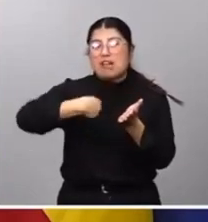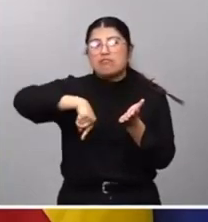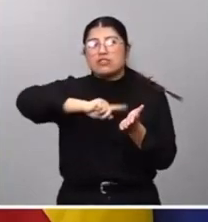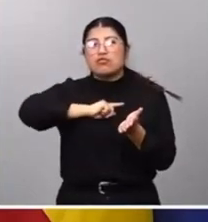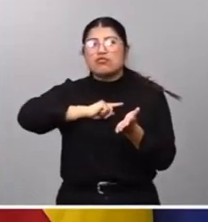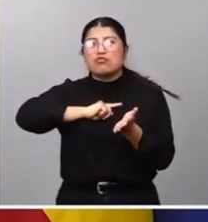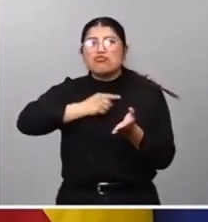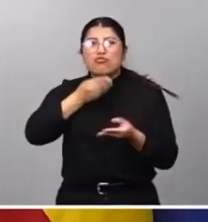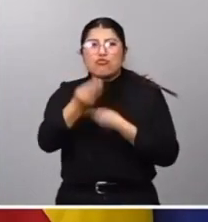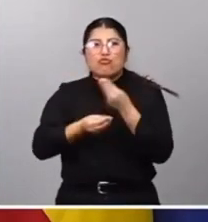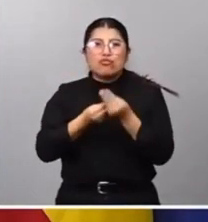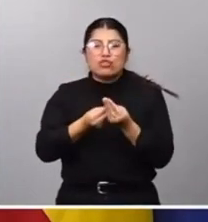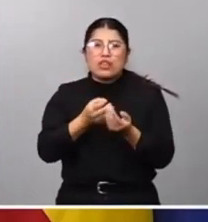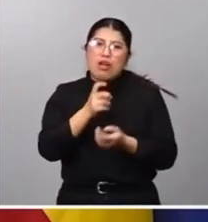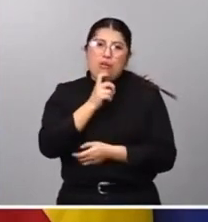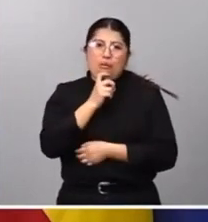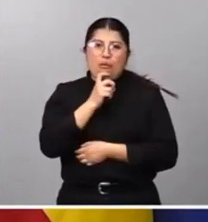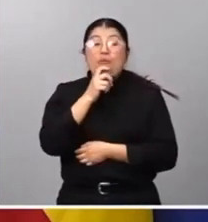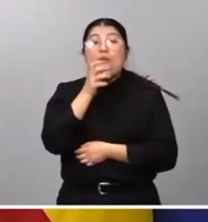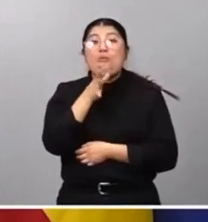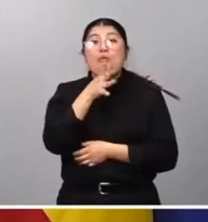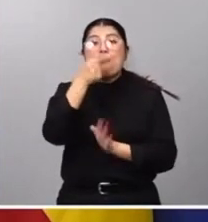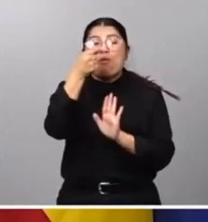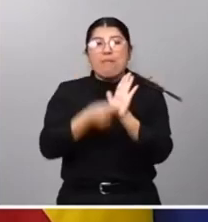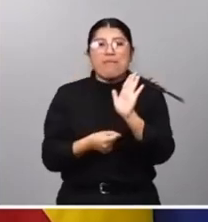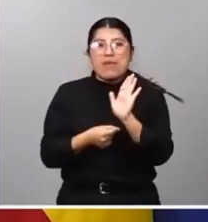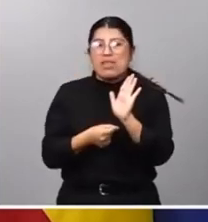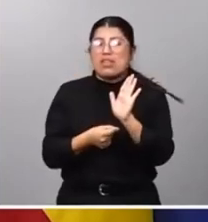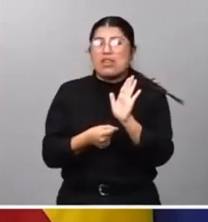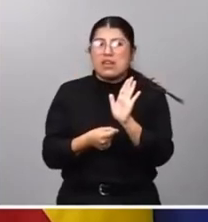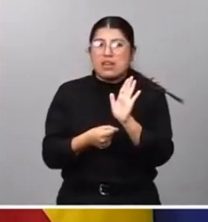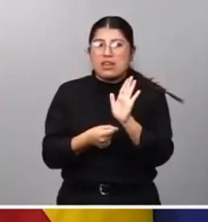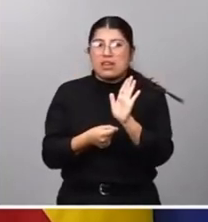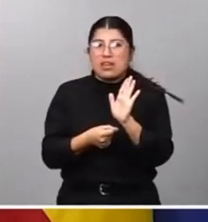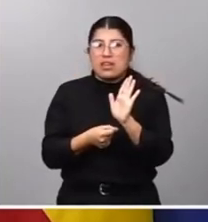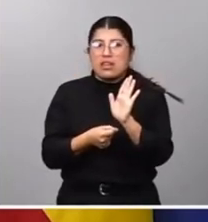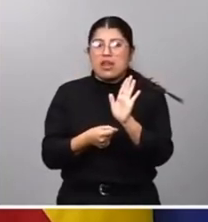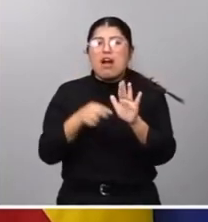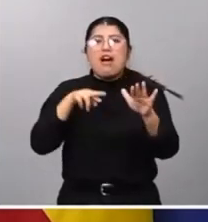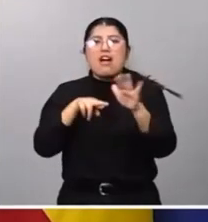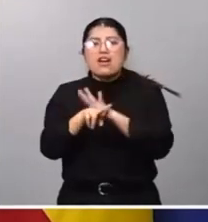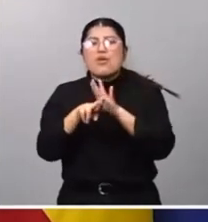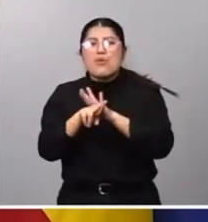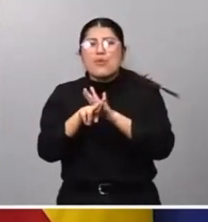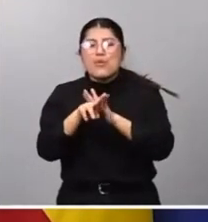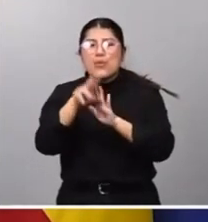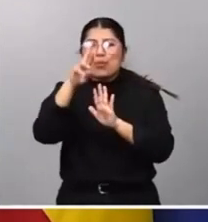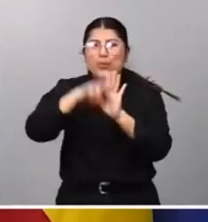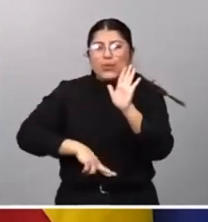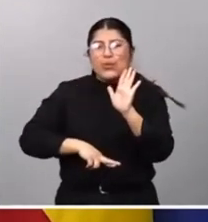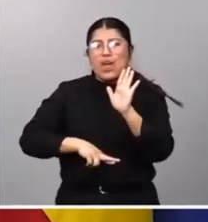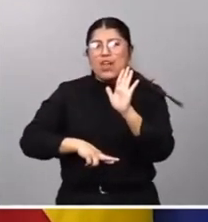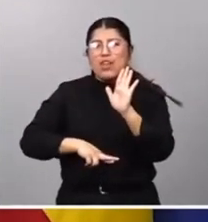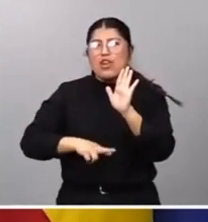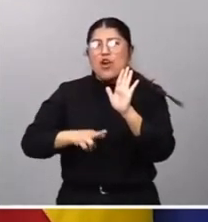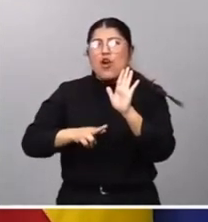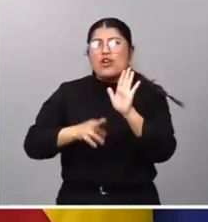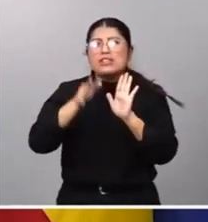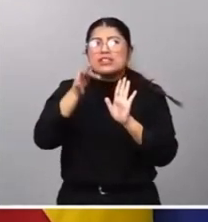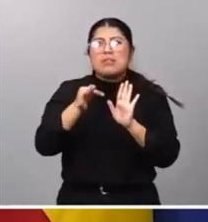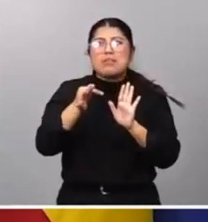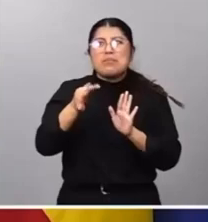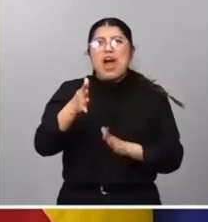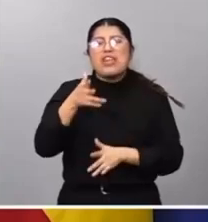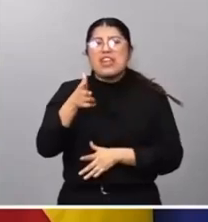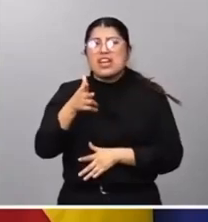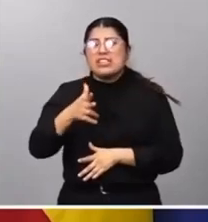para poder trabajar mejor qué tipo de medidas, qué tipo de regulaciones nos van a permitir también defender los derechos de